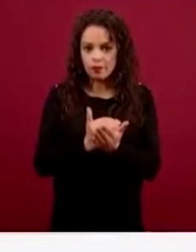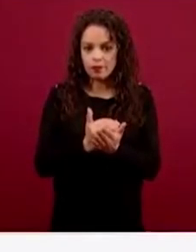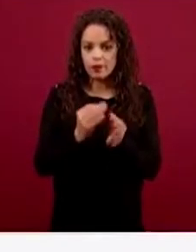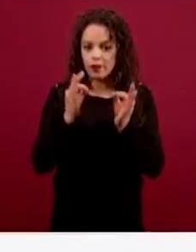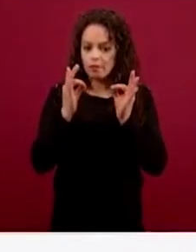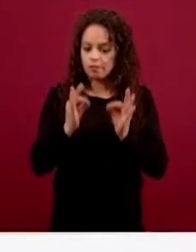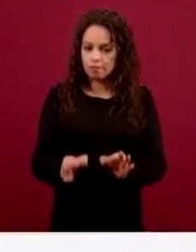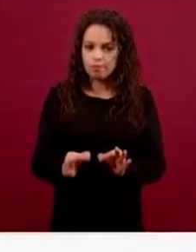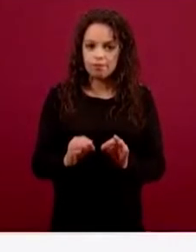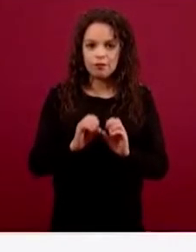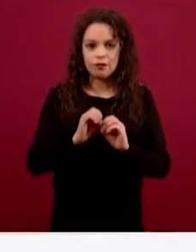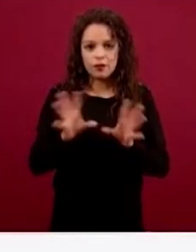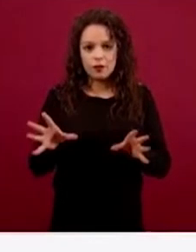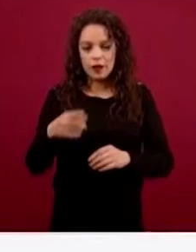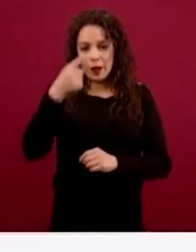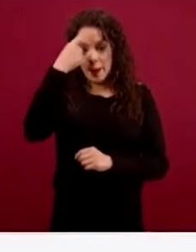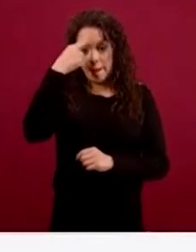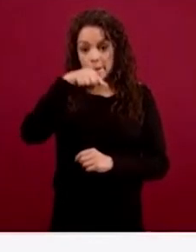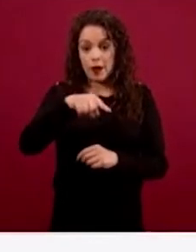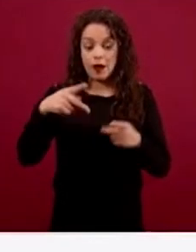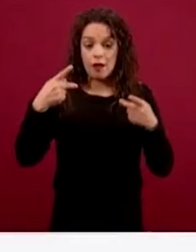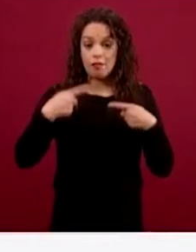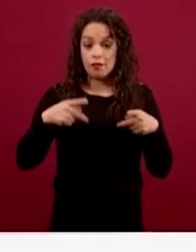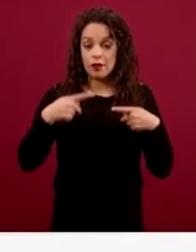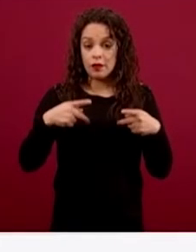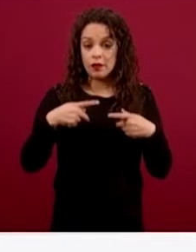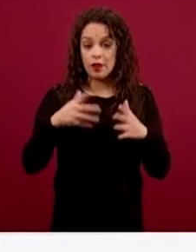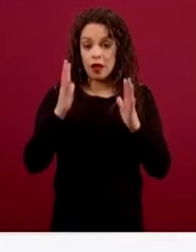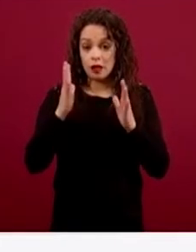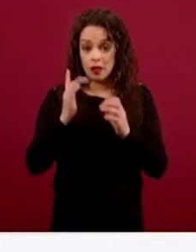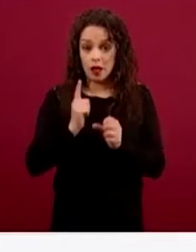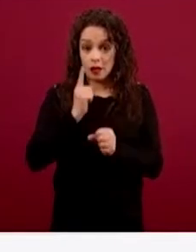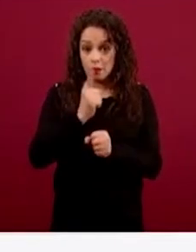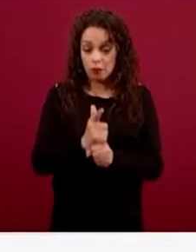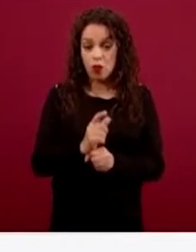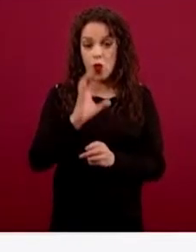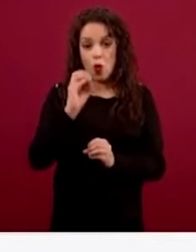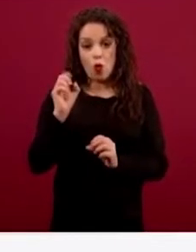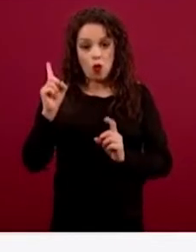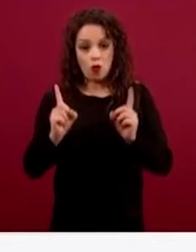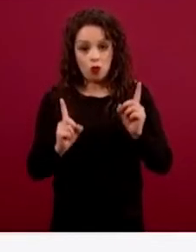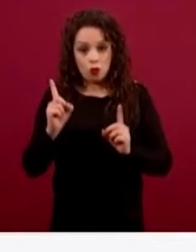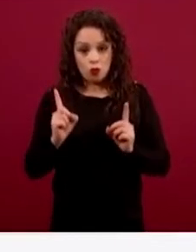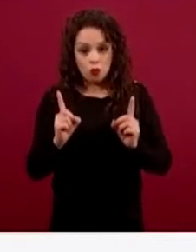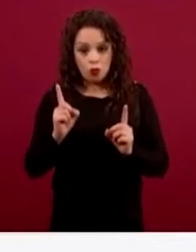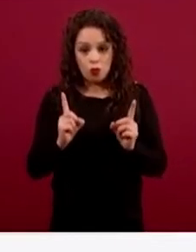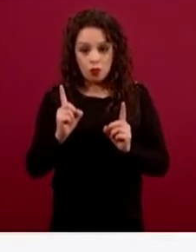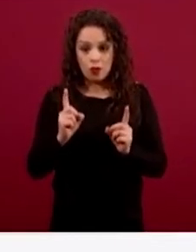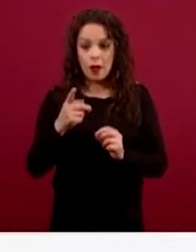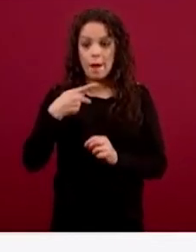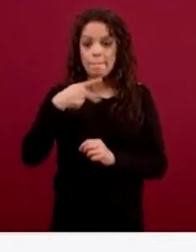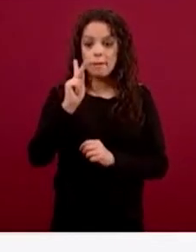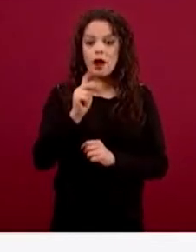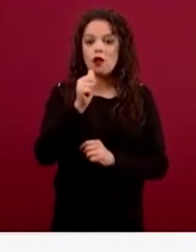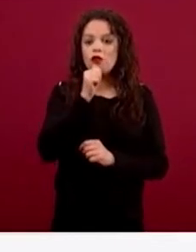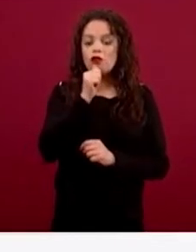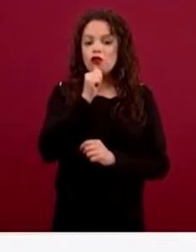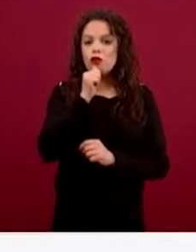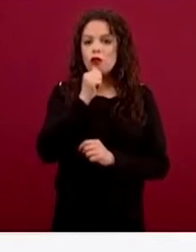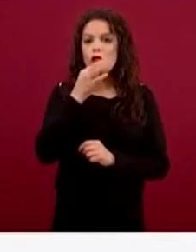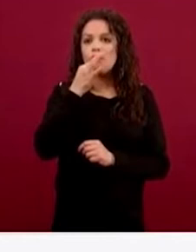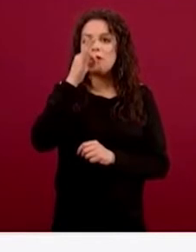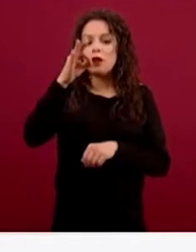personas no identificadas o identificadas, pero que no han sido reclamadas. Y este es un